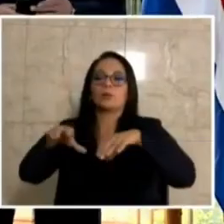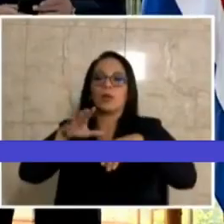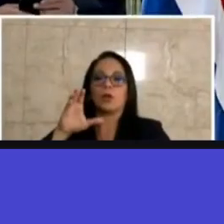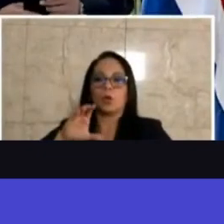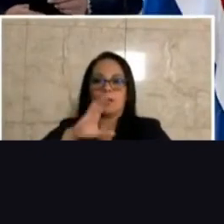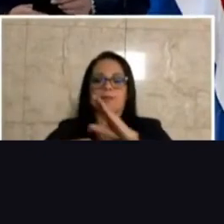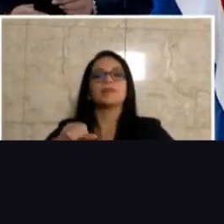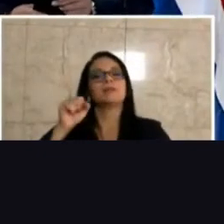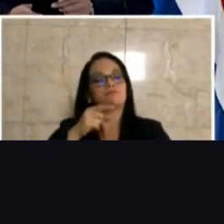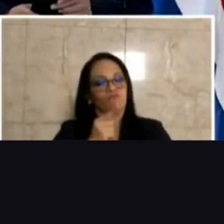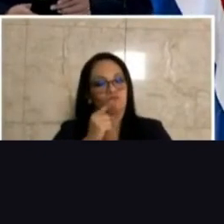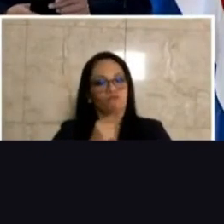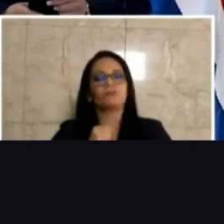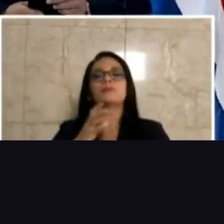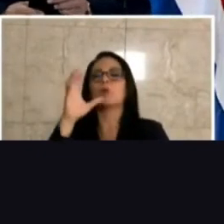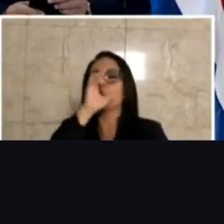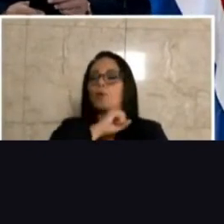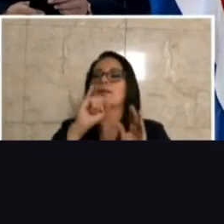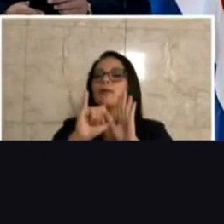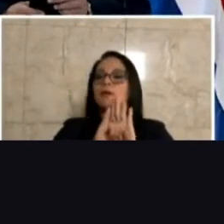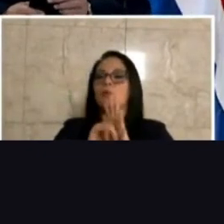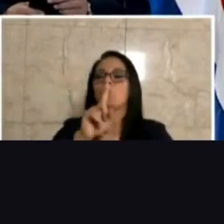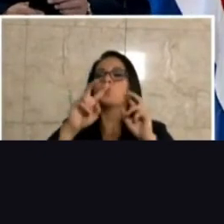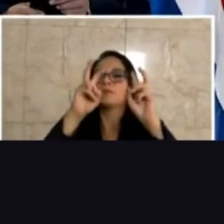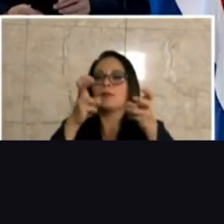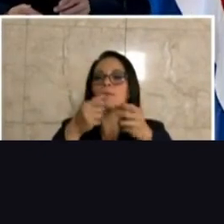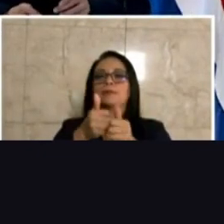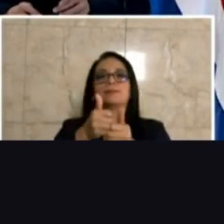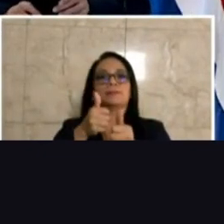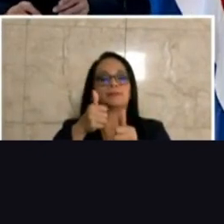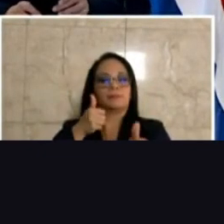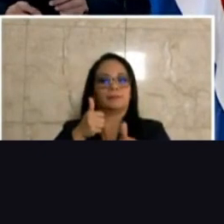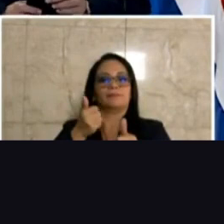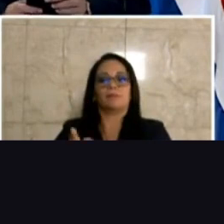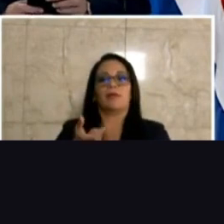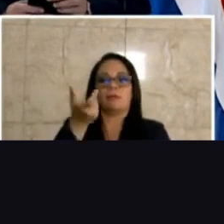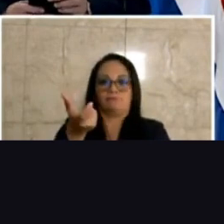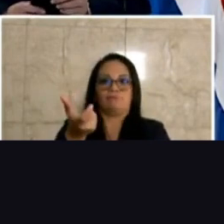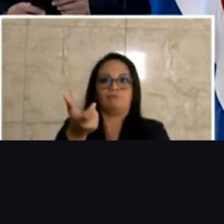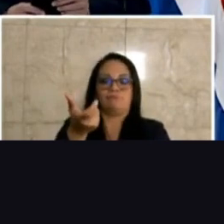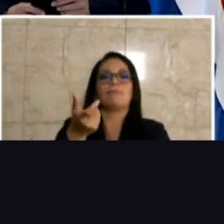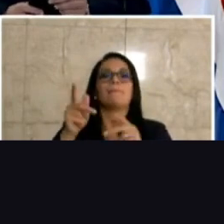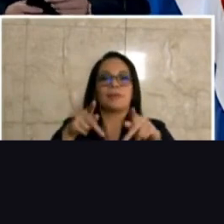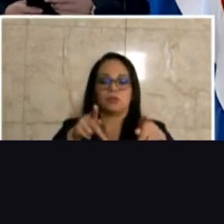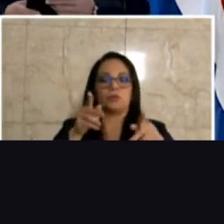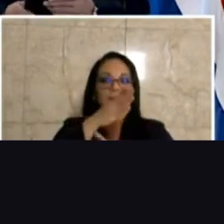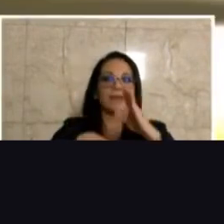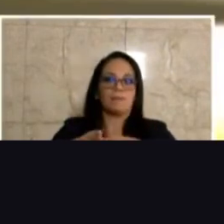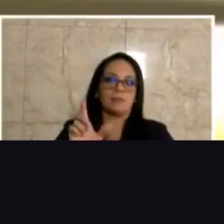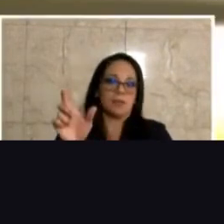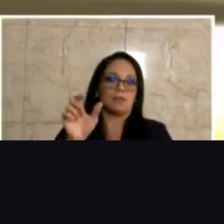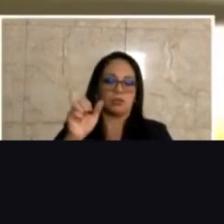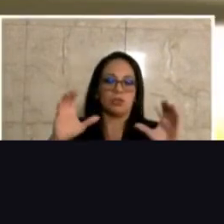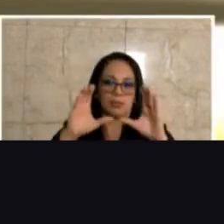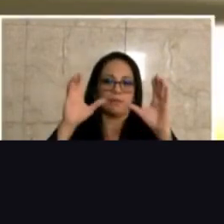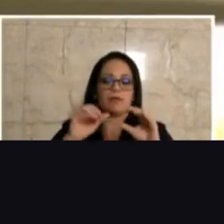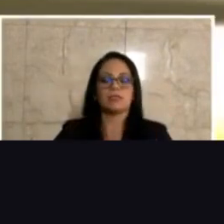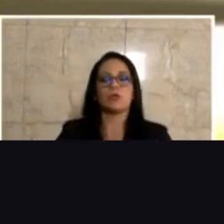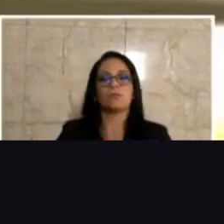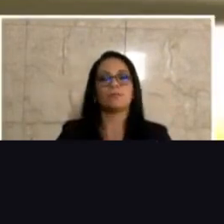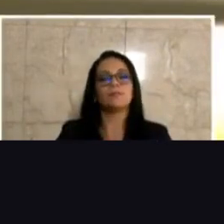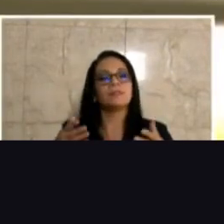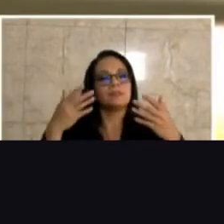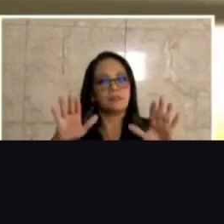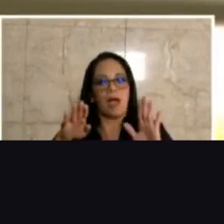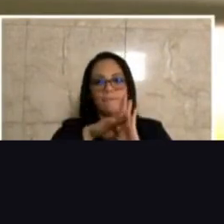Se identificó un tema de retraso para la entrega de carnets a personas con discapacidad y se han tomado